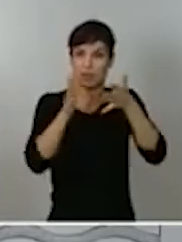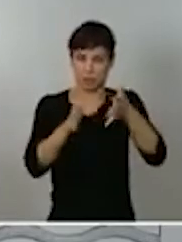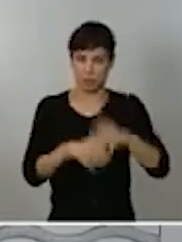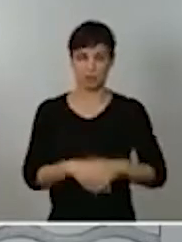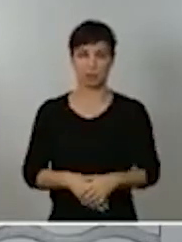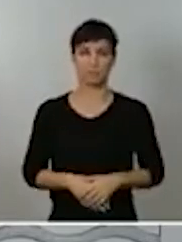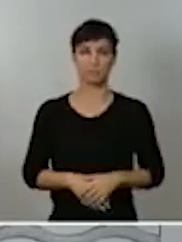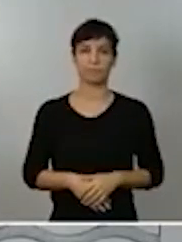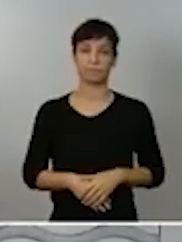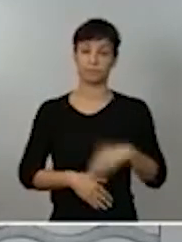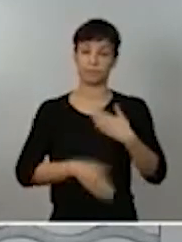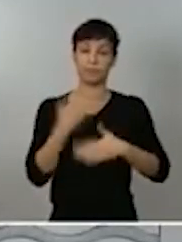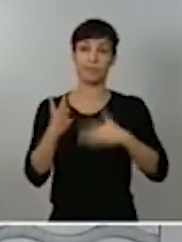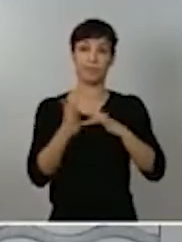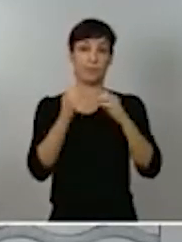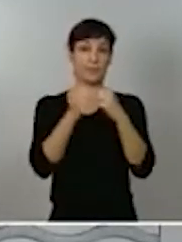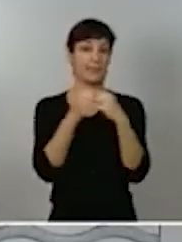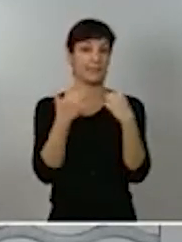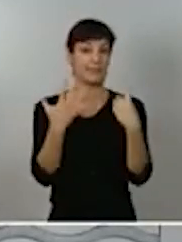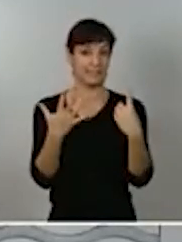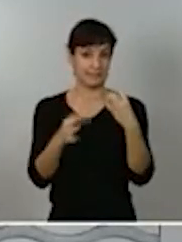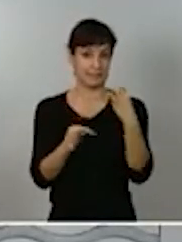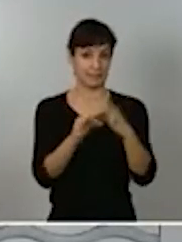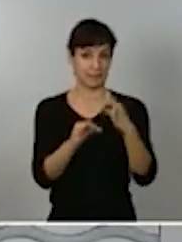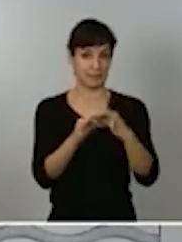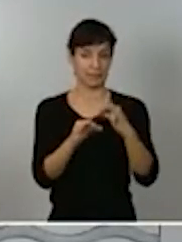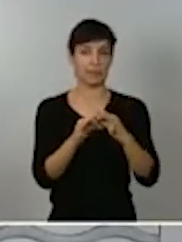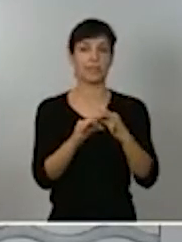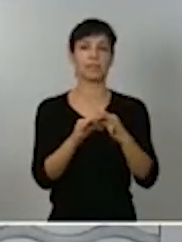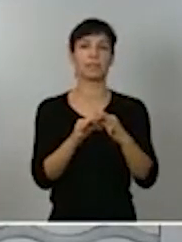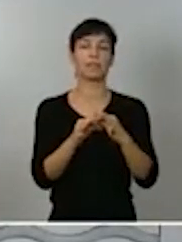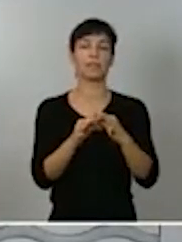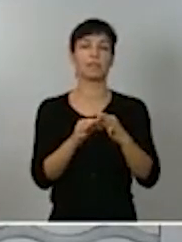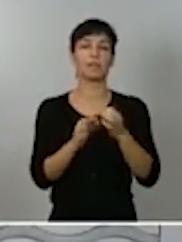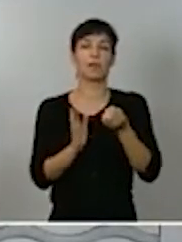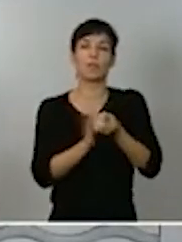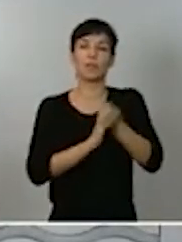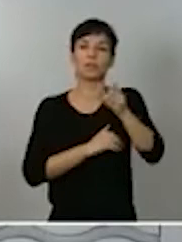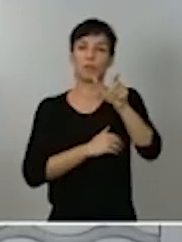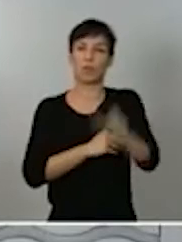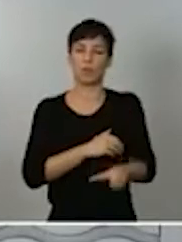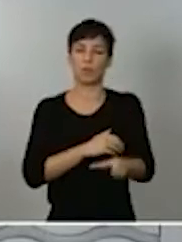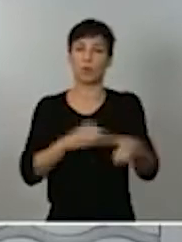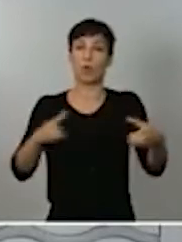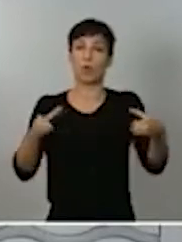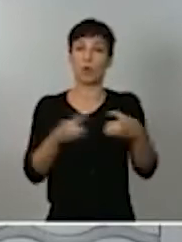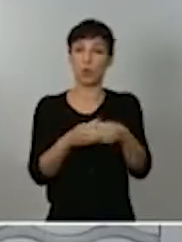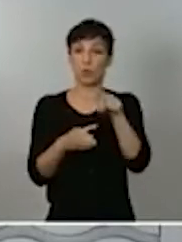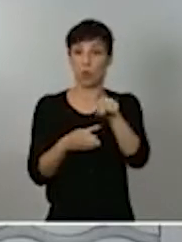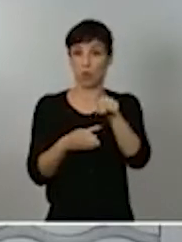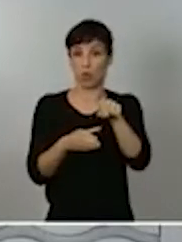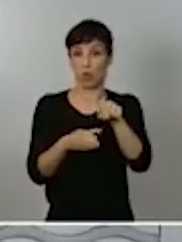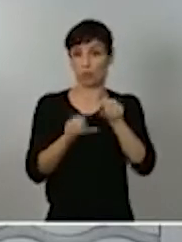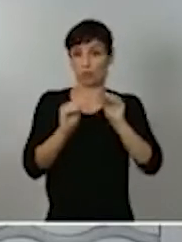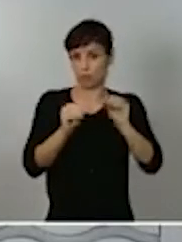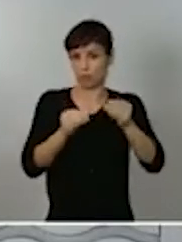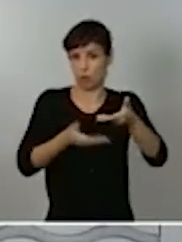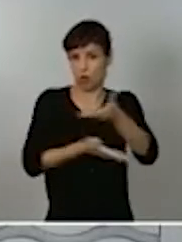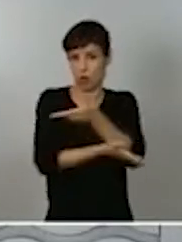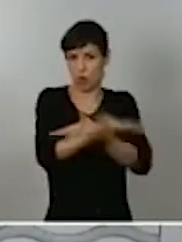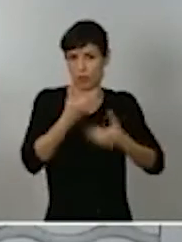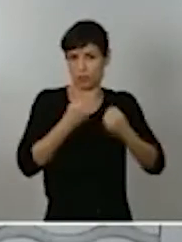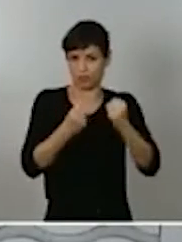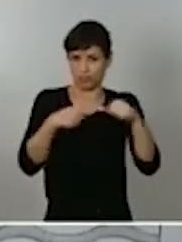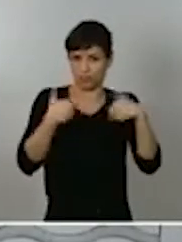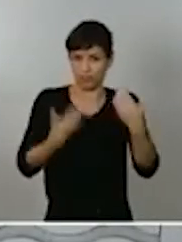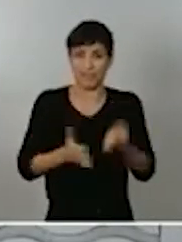el portavoz del grupo científico creado, el portavoz del grupo creado del grupo de cooperación reforzada, creado por el